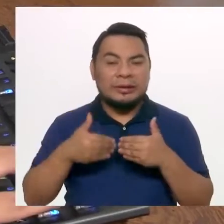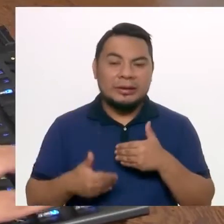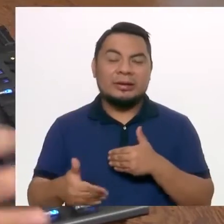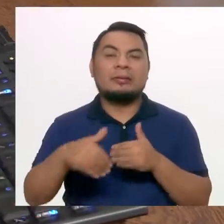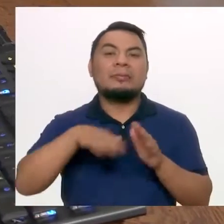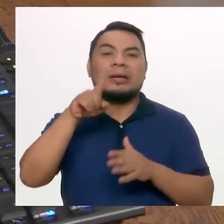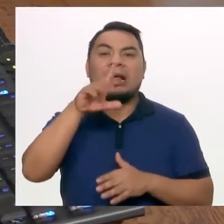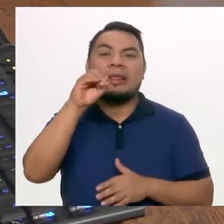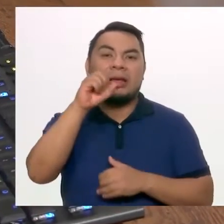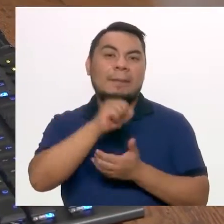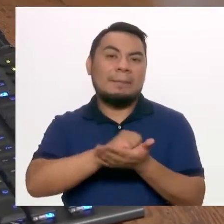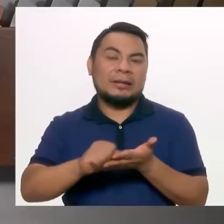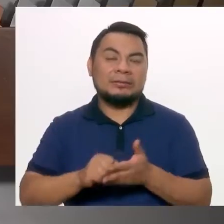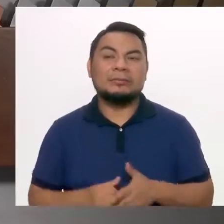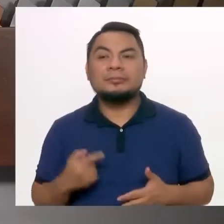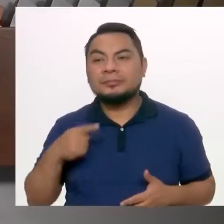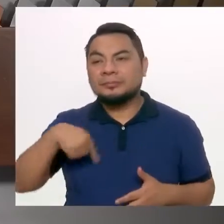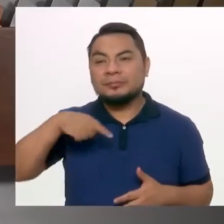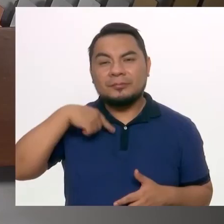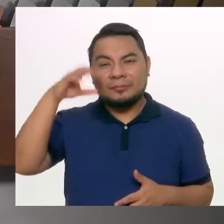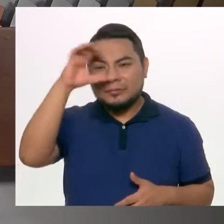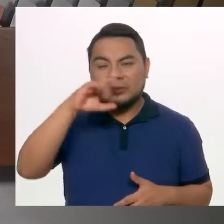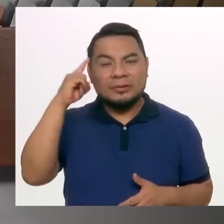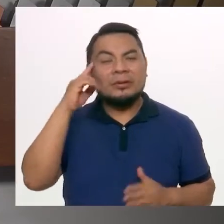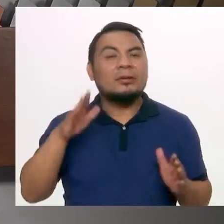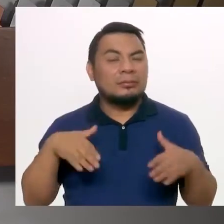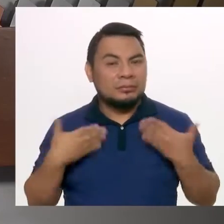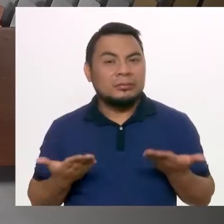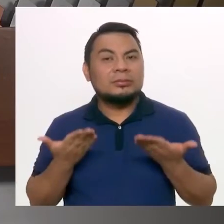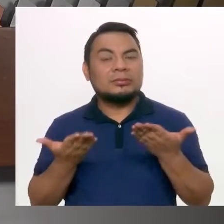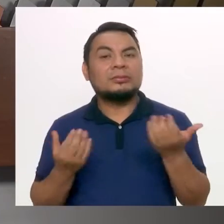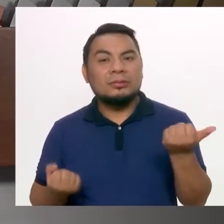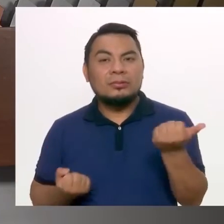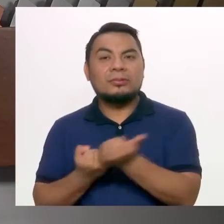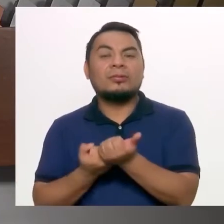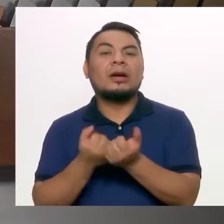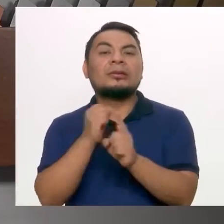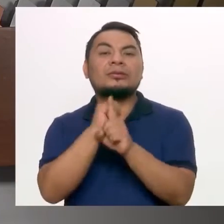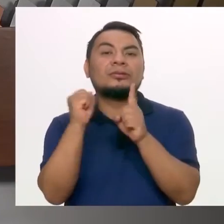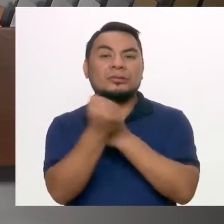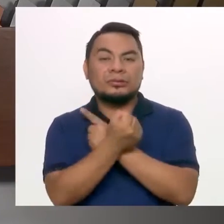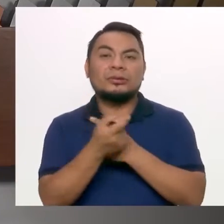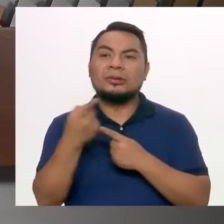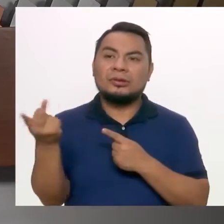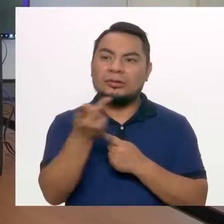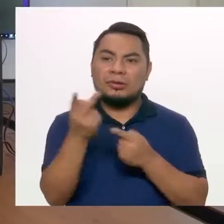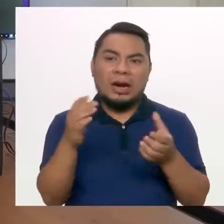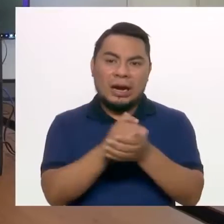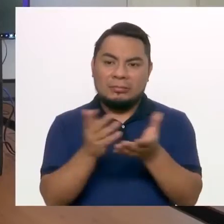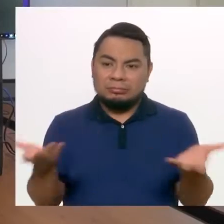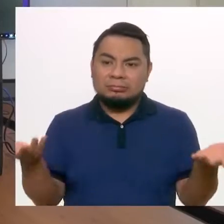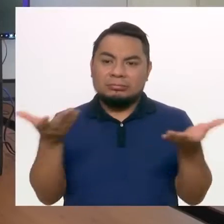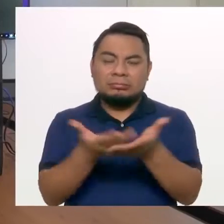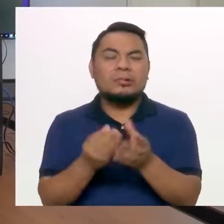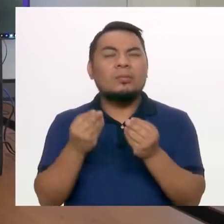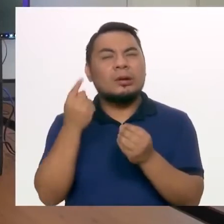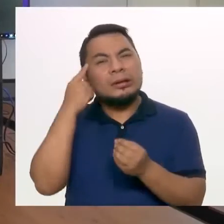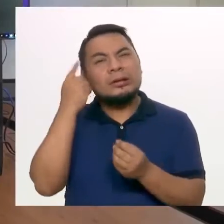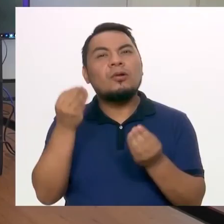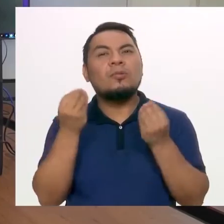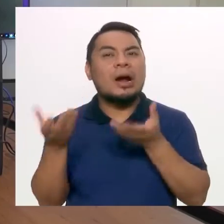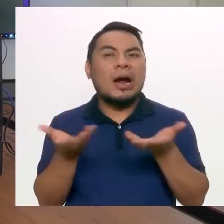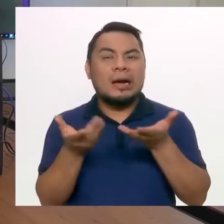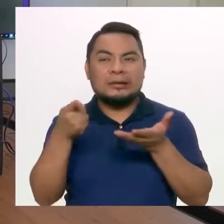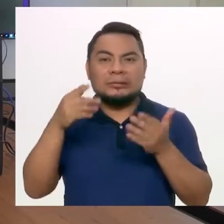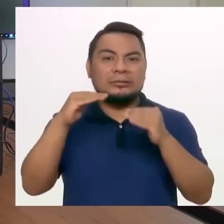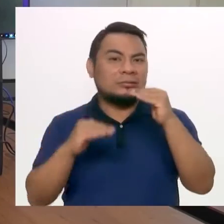a lo largo de más de 10 meses. Y lo que buscamos es poder contribuir a la sociedad y a la amistad con alguna alternativa tangible que